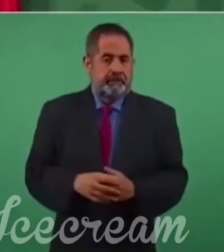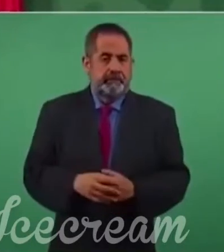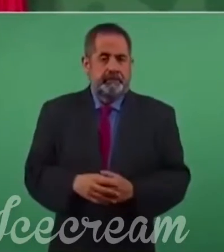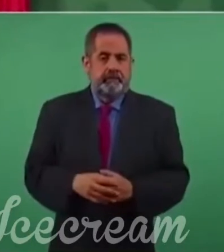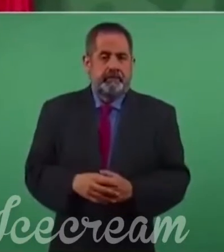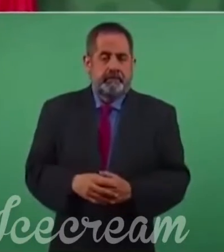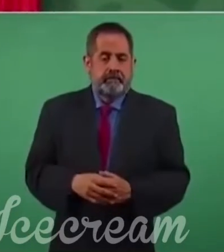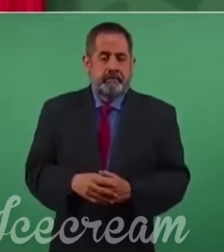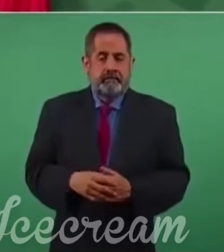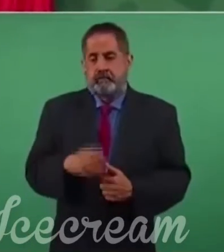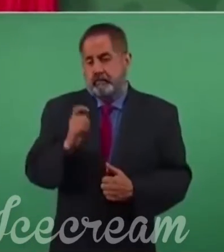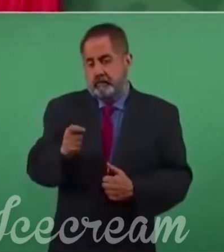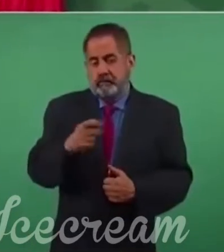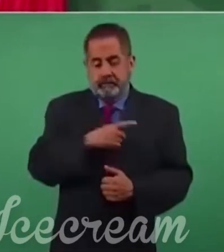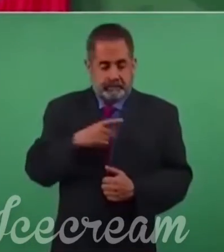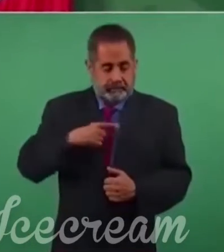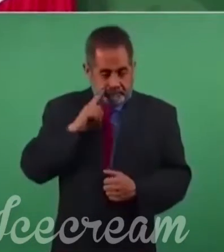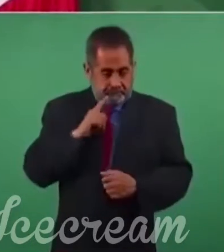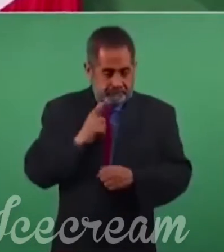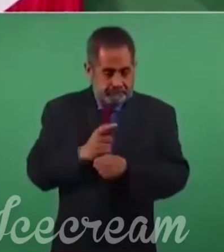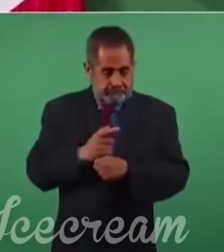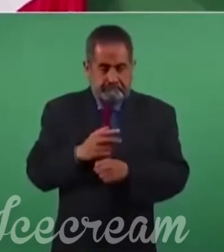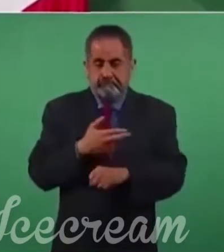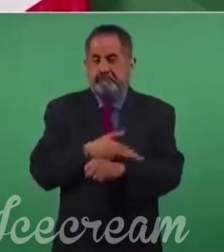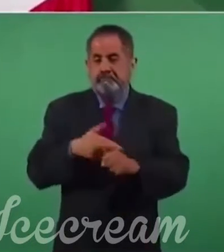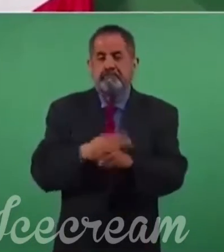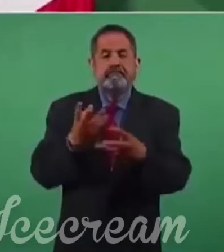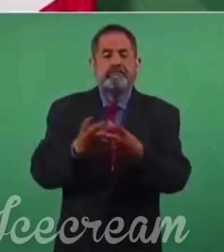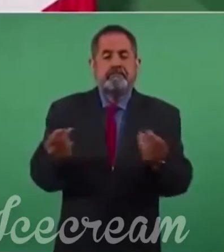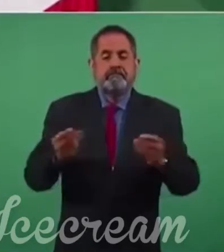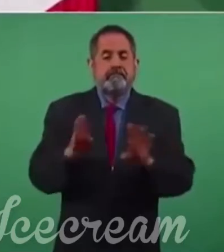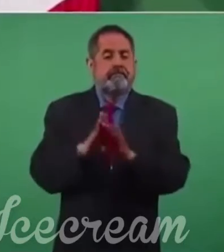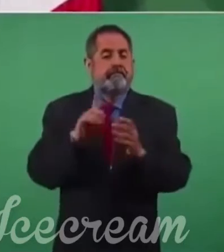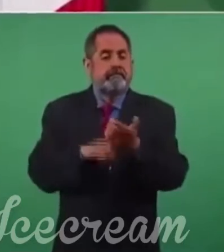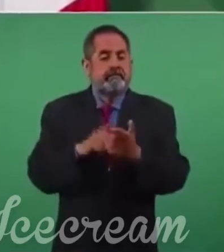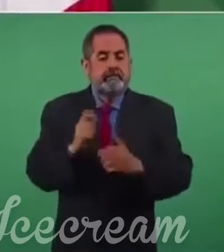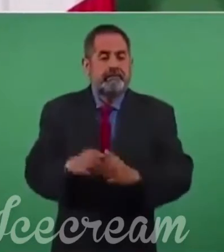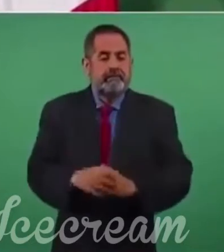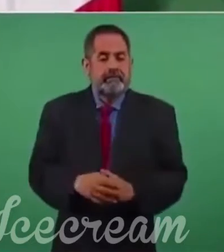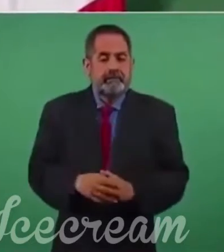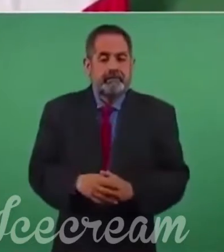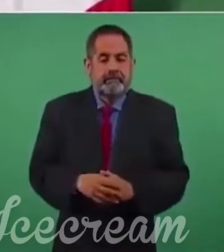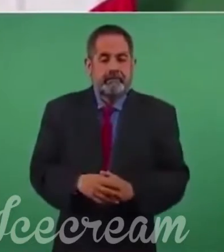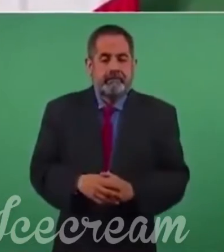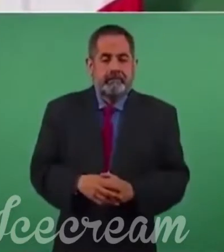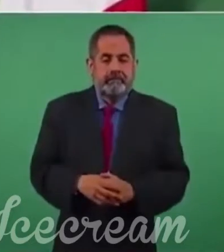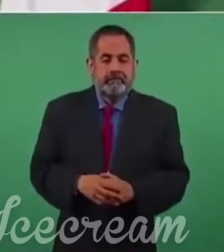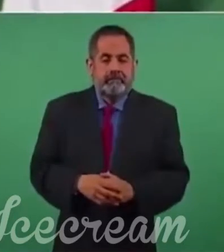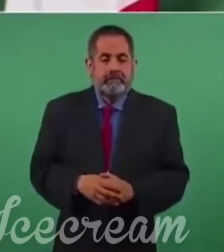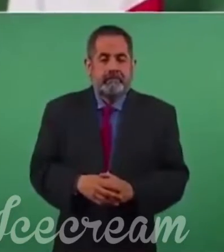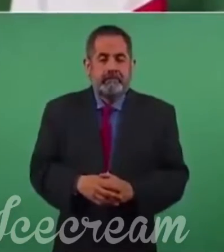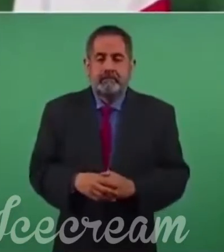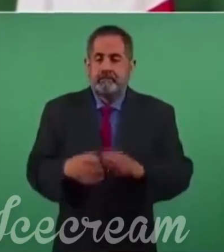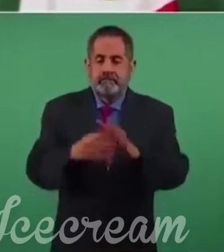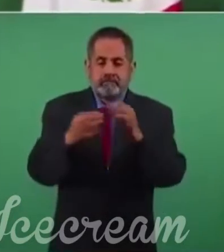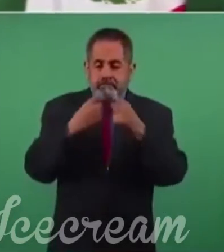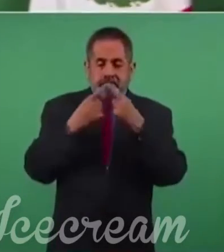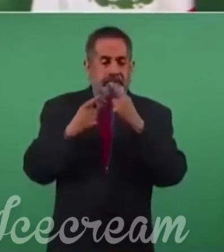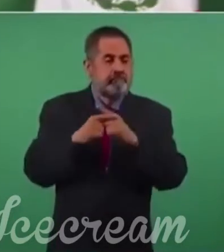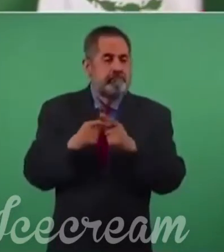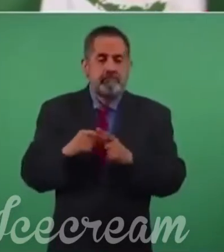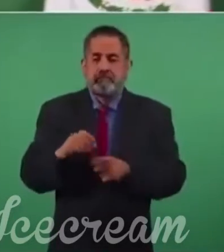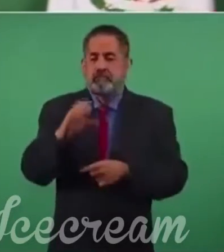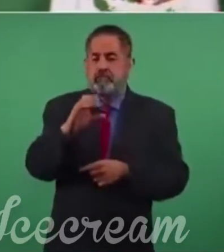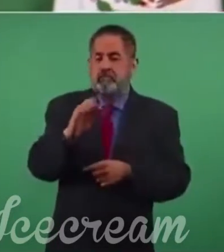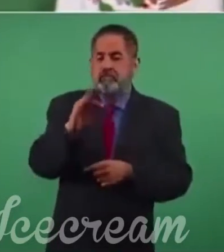Entonces, eso lo tenemos que resolver, porque si siguen haciendo a lado a la Comisión Federal de